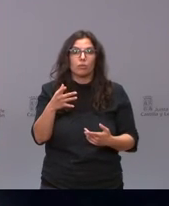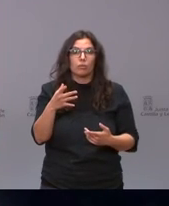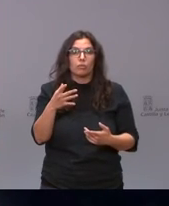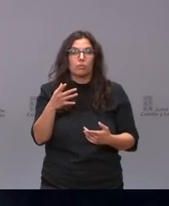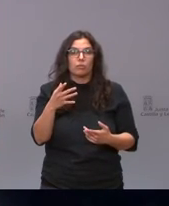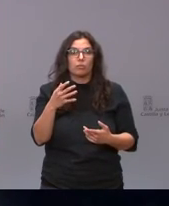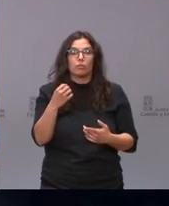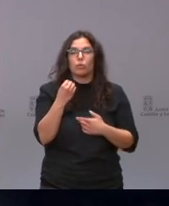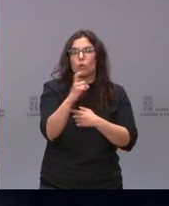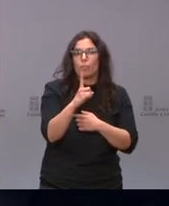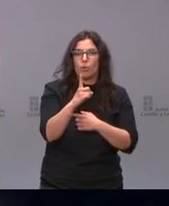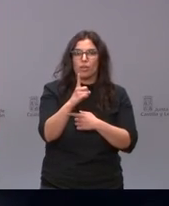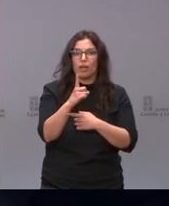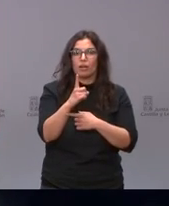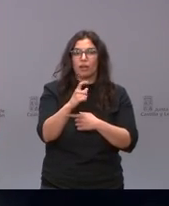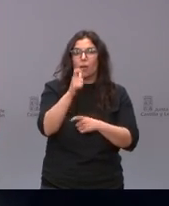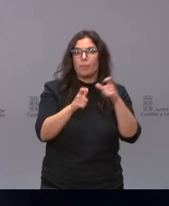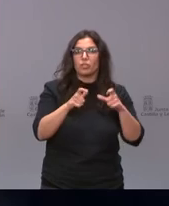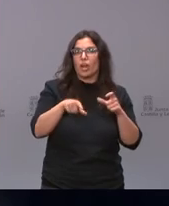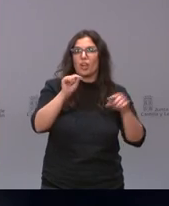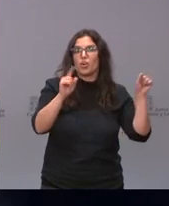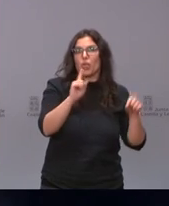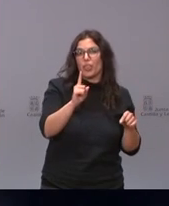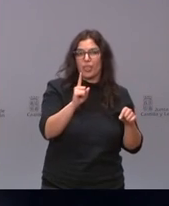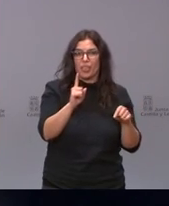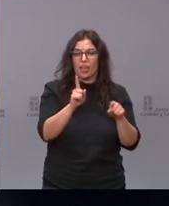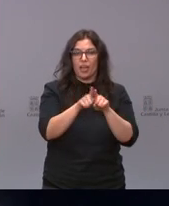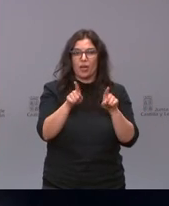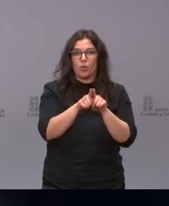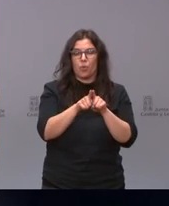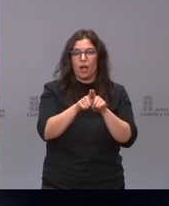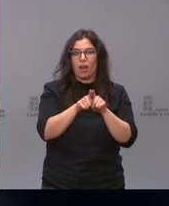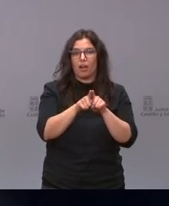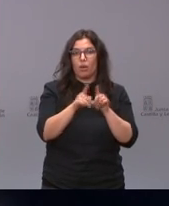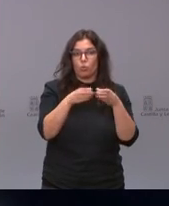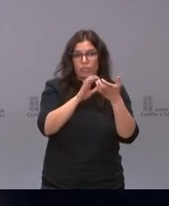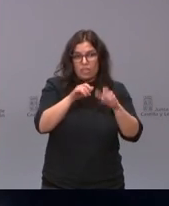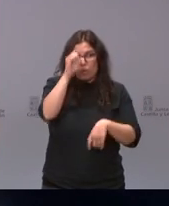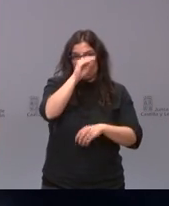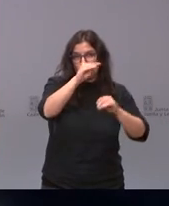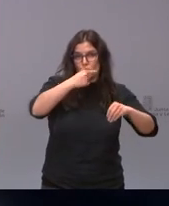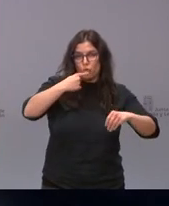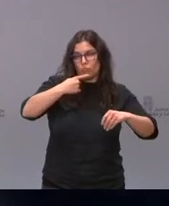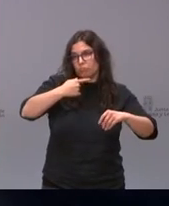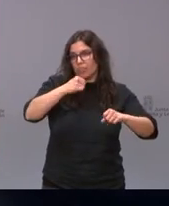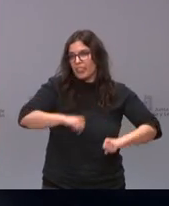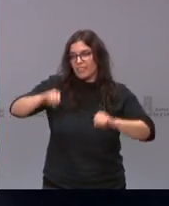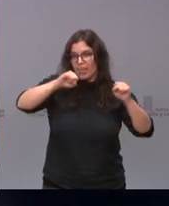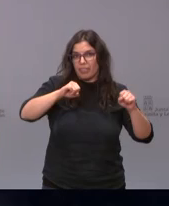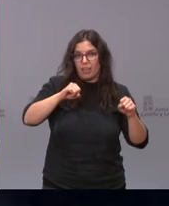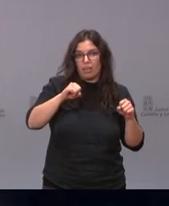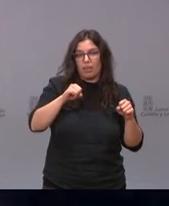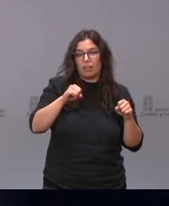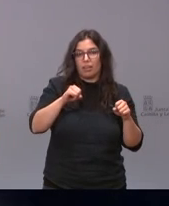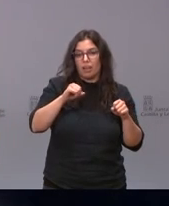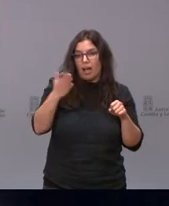decisiones como la Junta de Castilla y León está justificando un poco su postura que adoptó ayer o la que adoptó en su día con